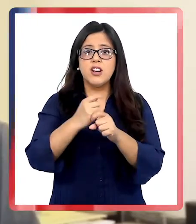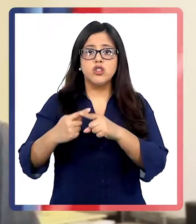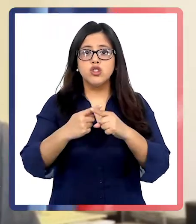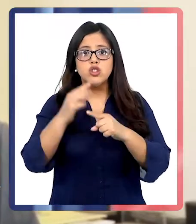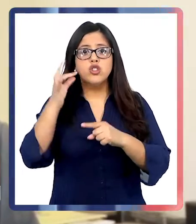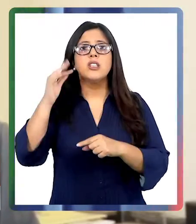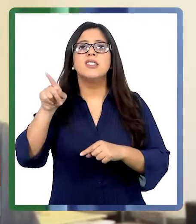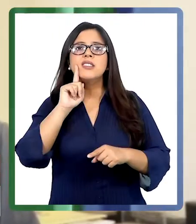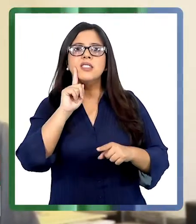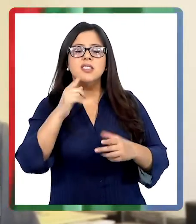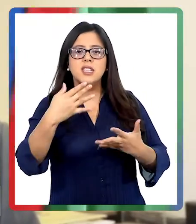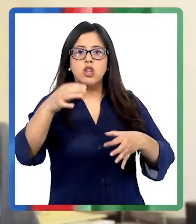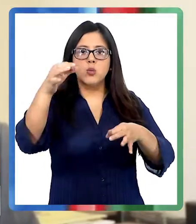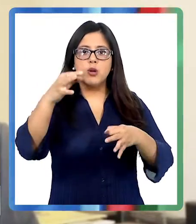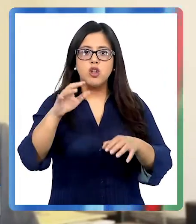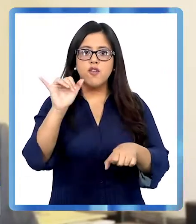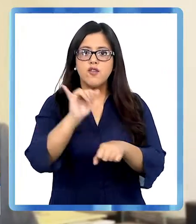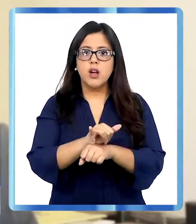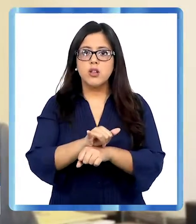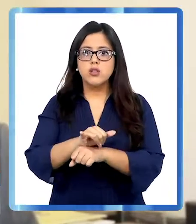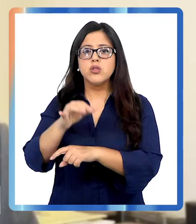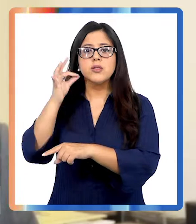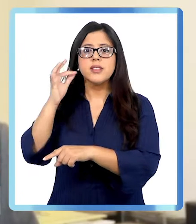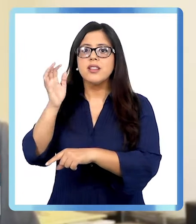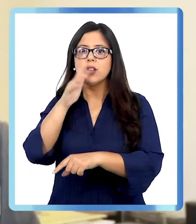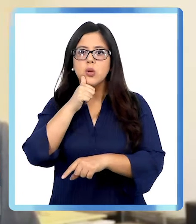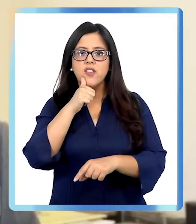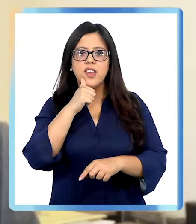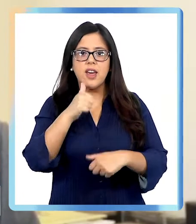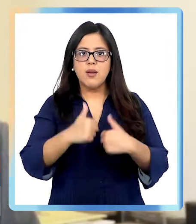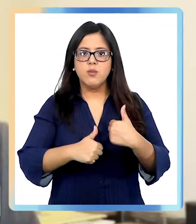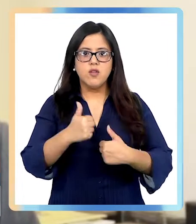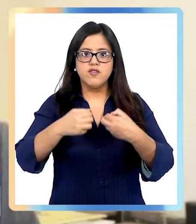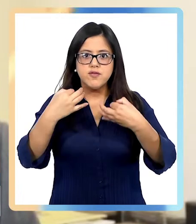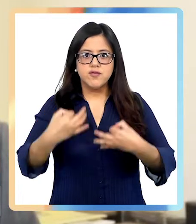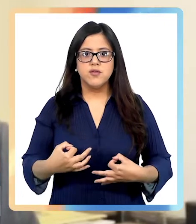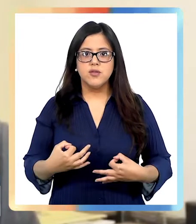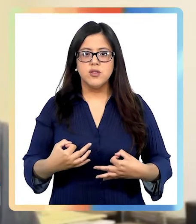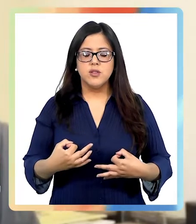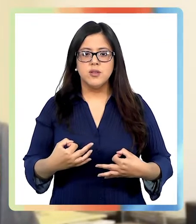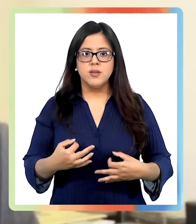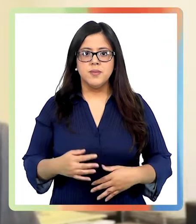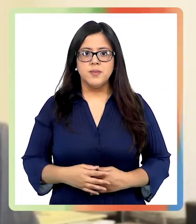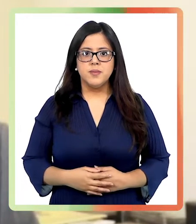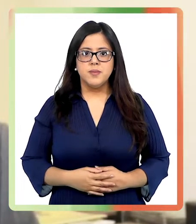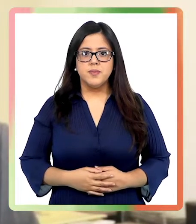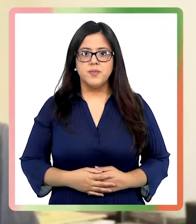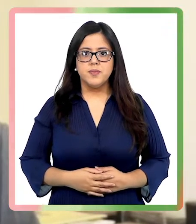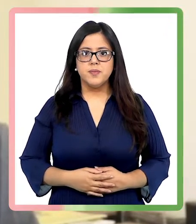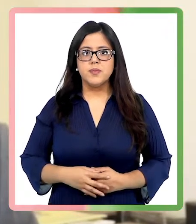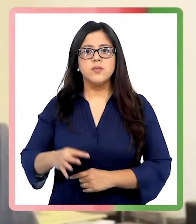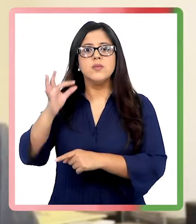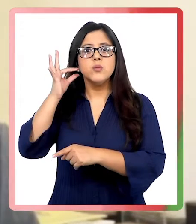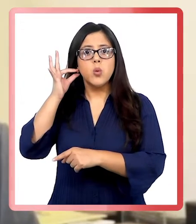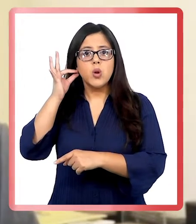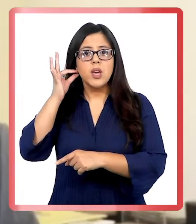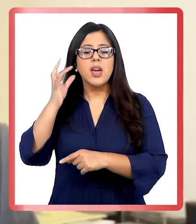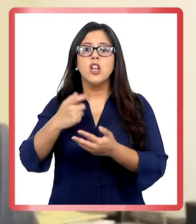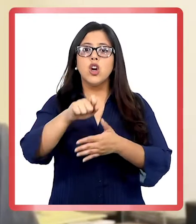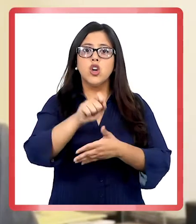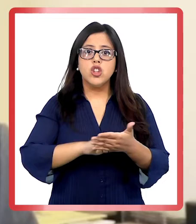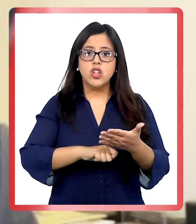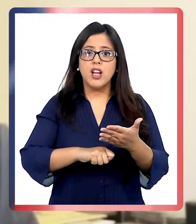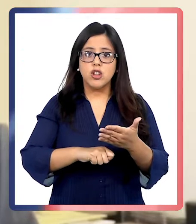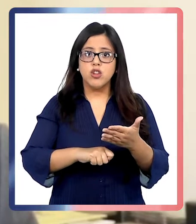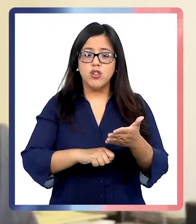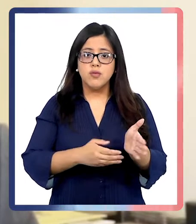debía contar con un certificado de título, en este caso de trabajadora social. Y para ello presenta un documento falso, por cuanto la imputada